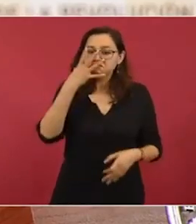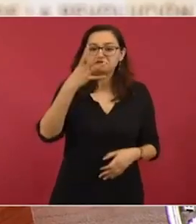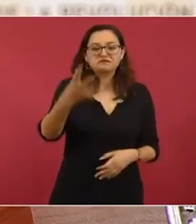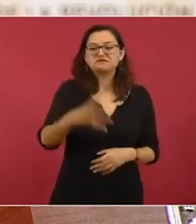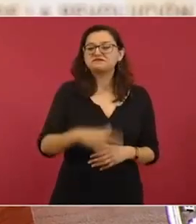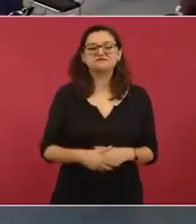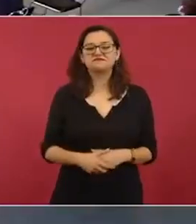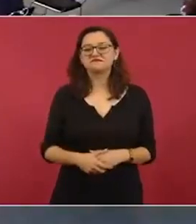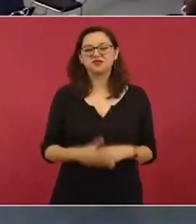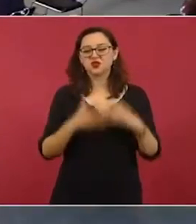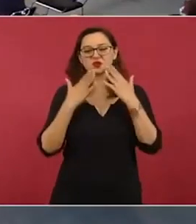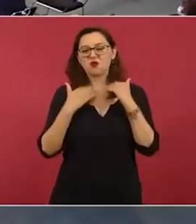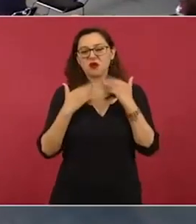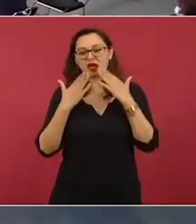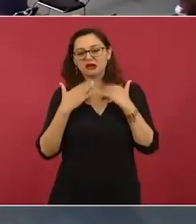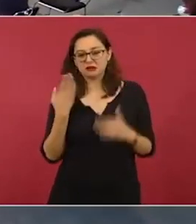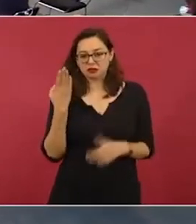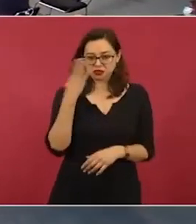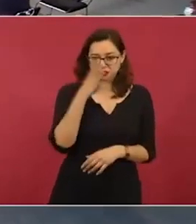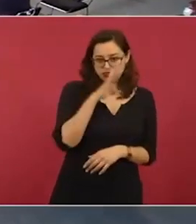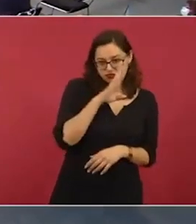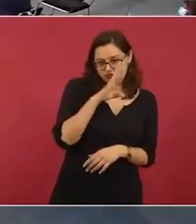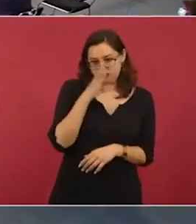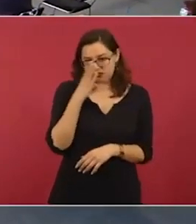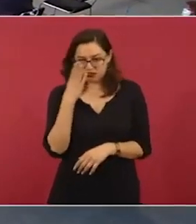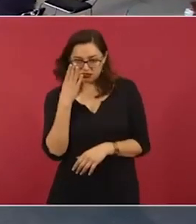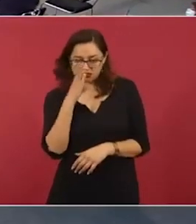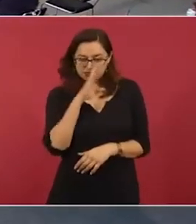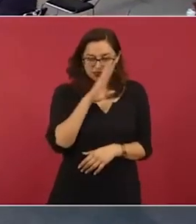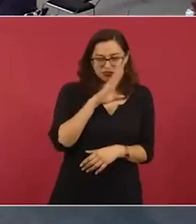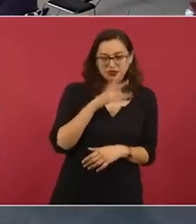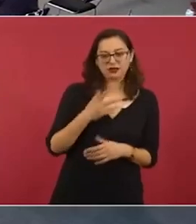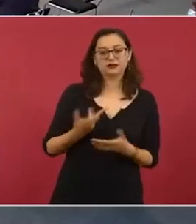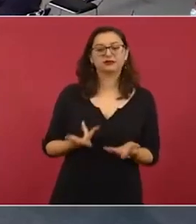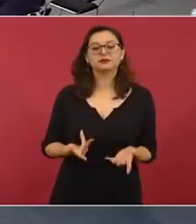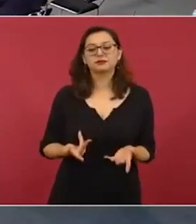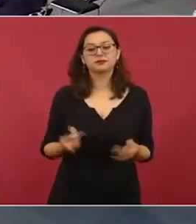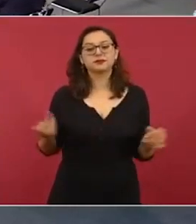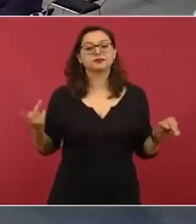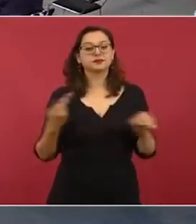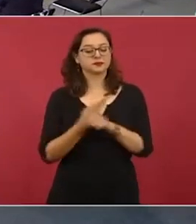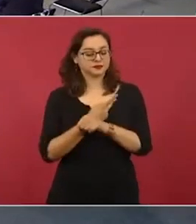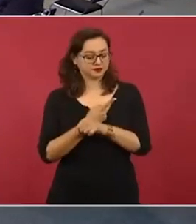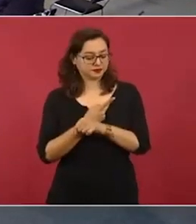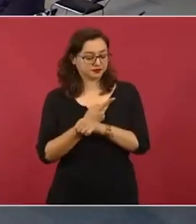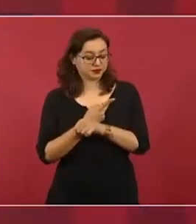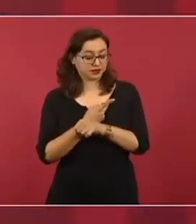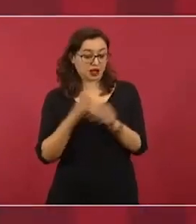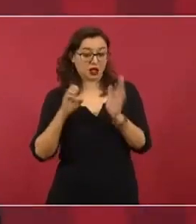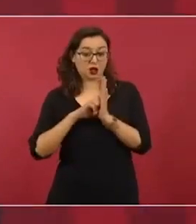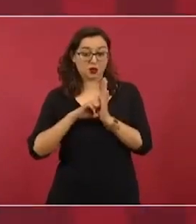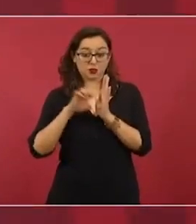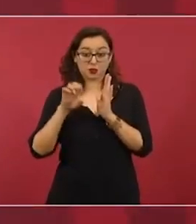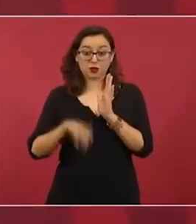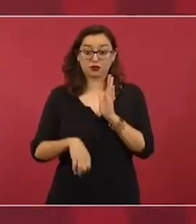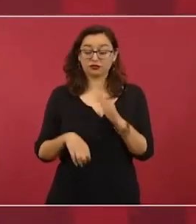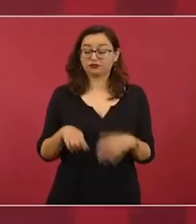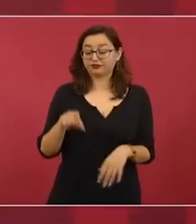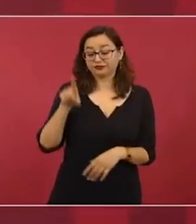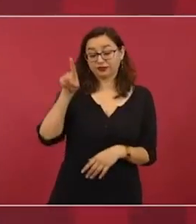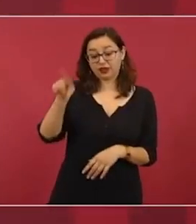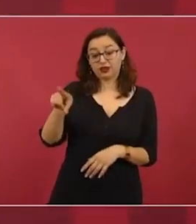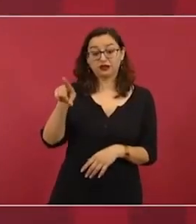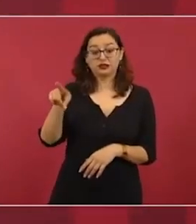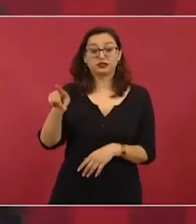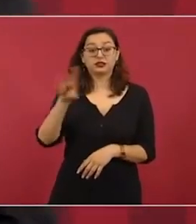Me llama la atención de que promueven en el Parlamento